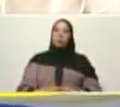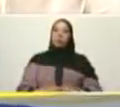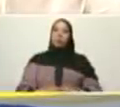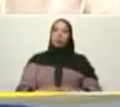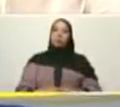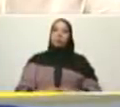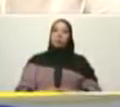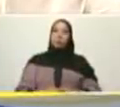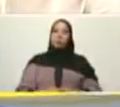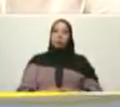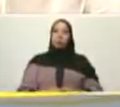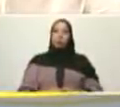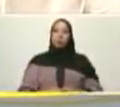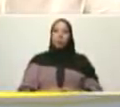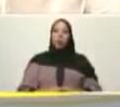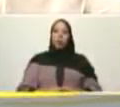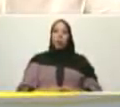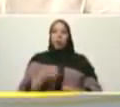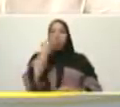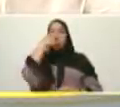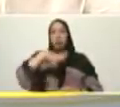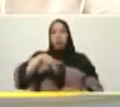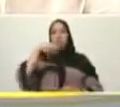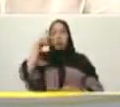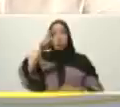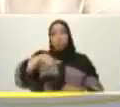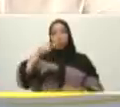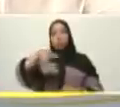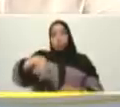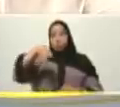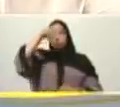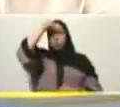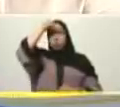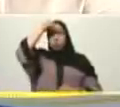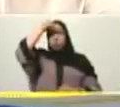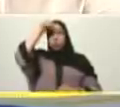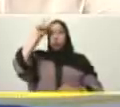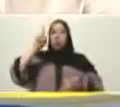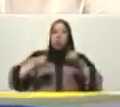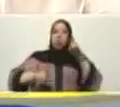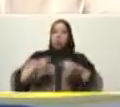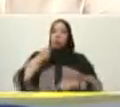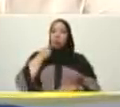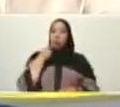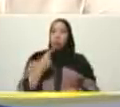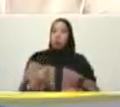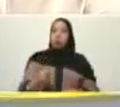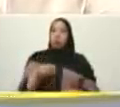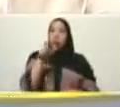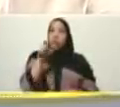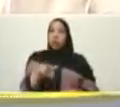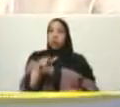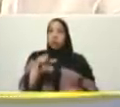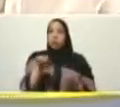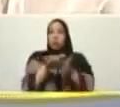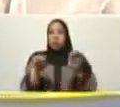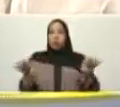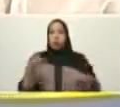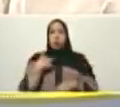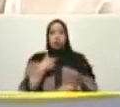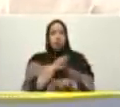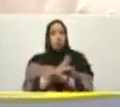a buen entendedor pocas palabras yo a veces digo cosas como esta y hay quienes creen que estoy jugando